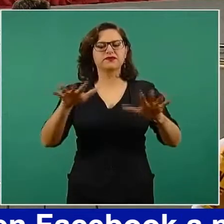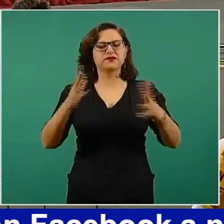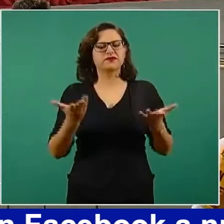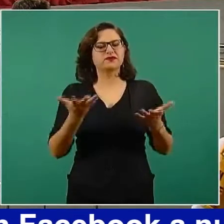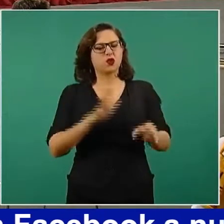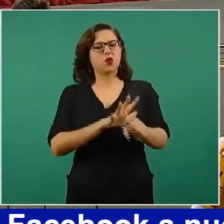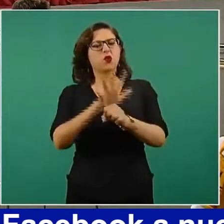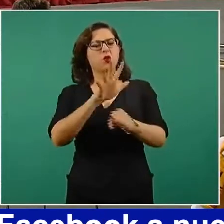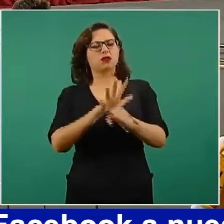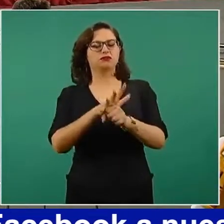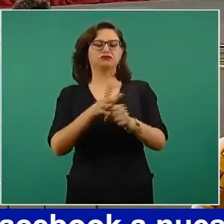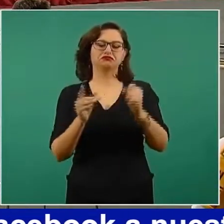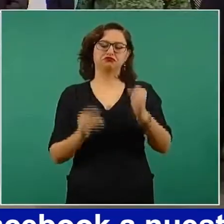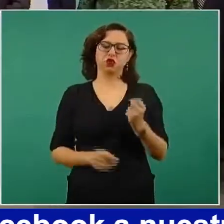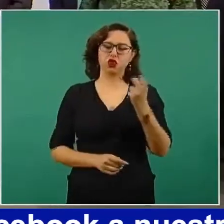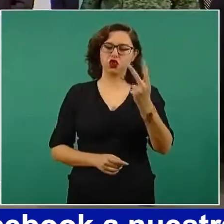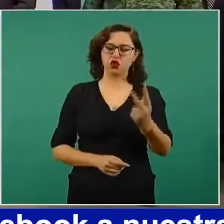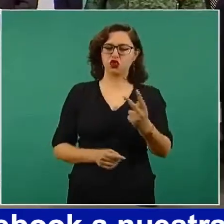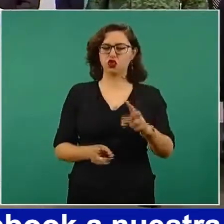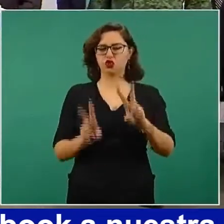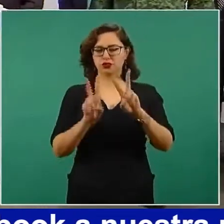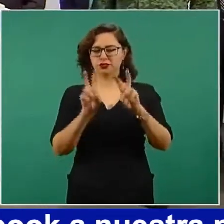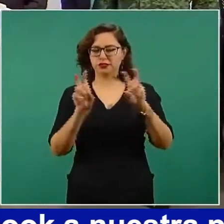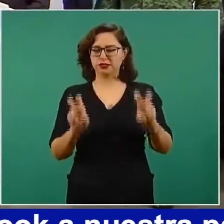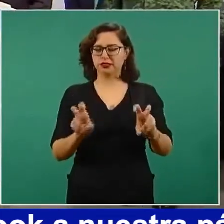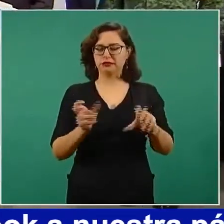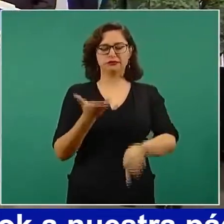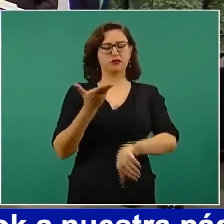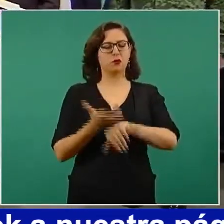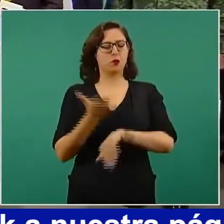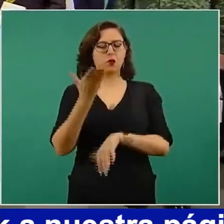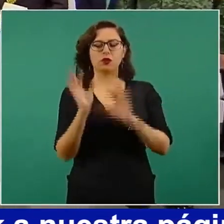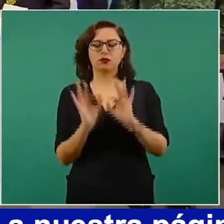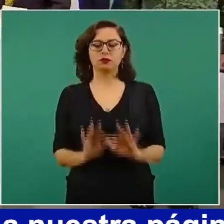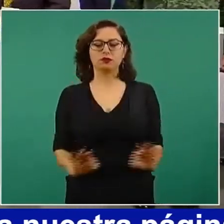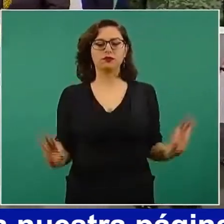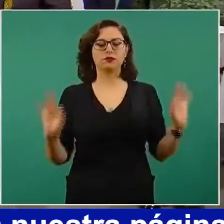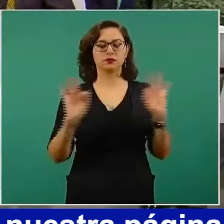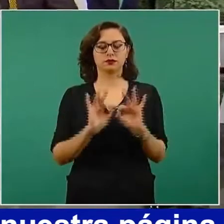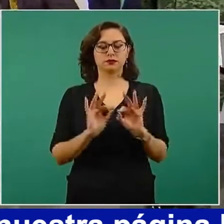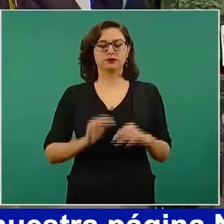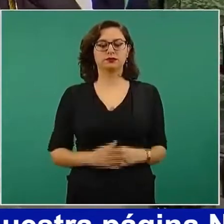asuntos de mucha importancia.